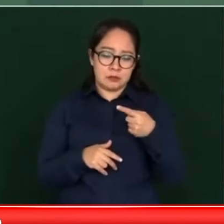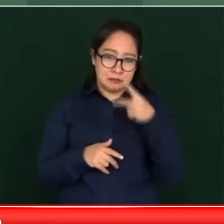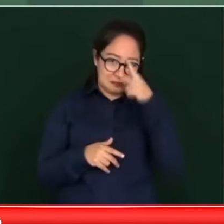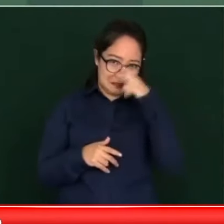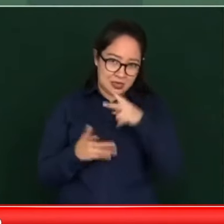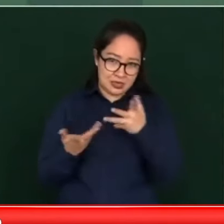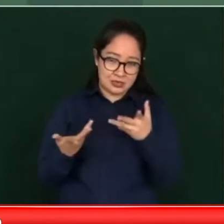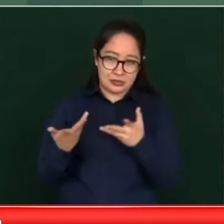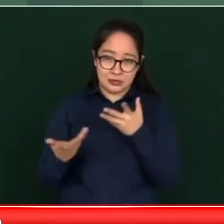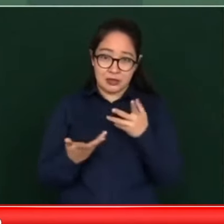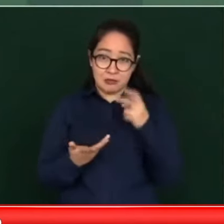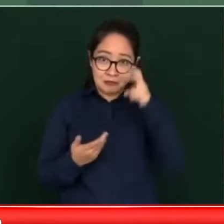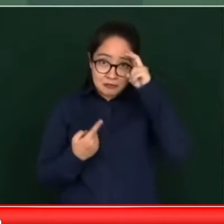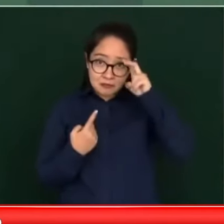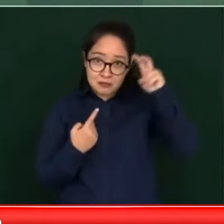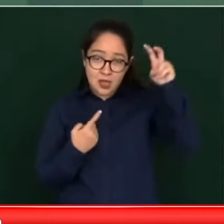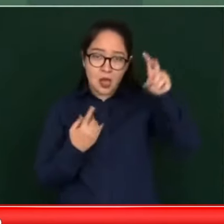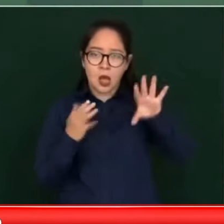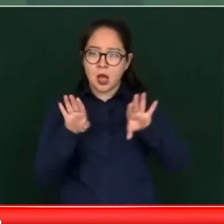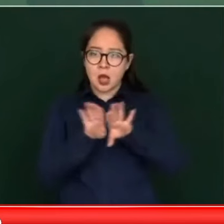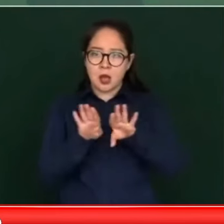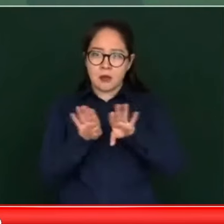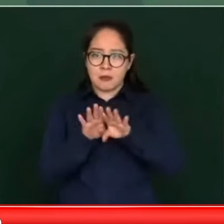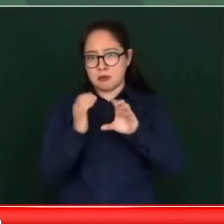trasladarse lo hace en camión,